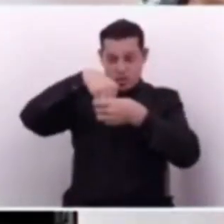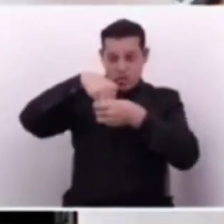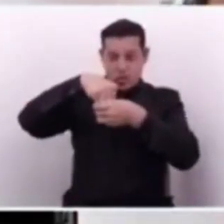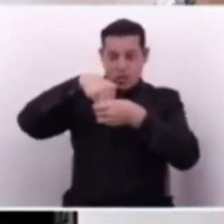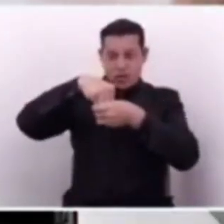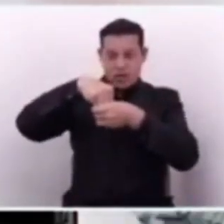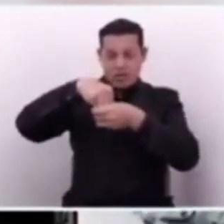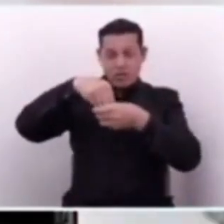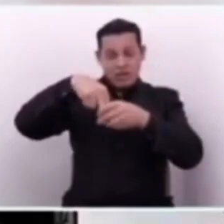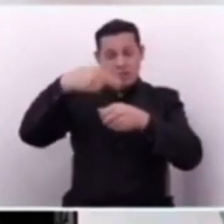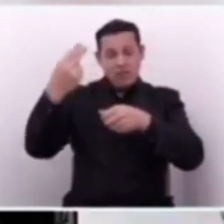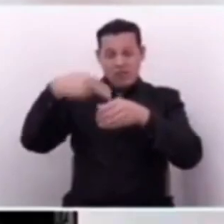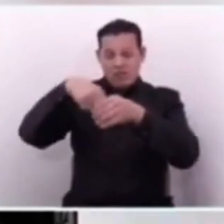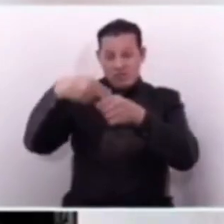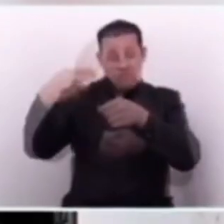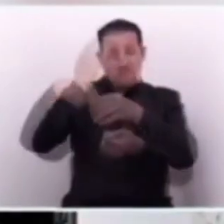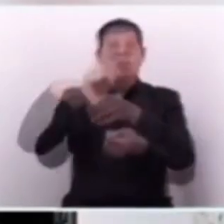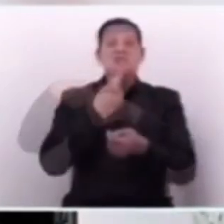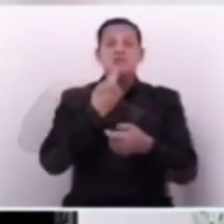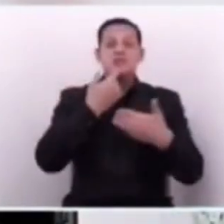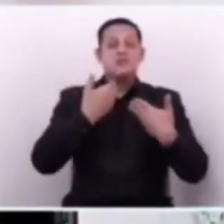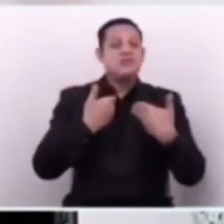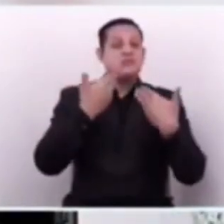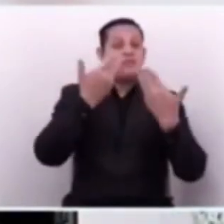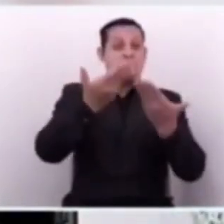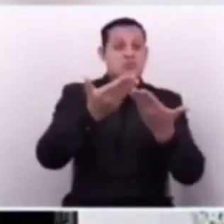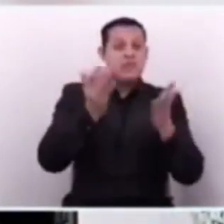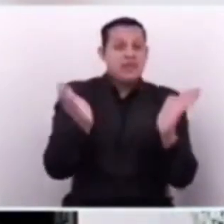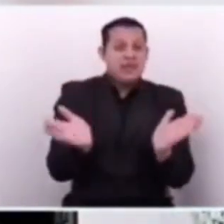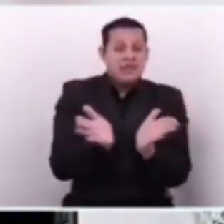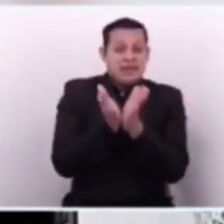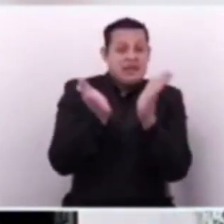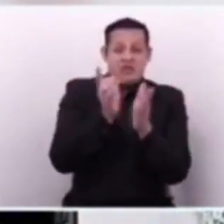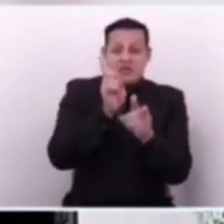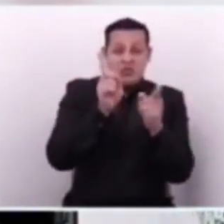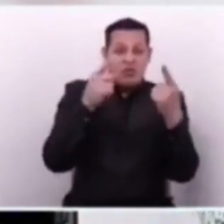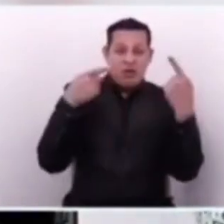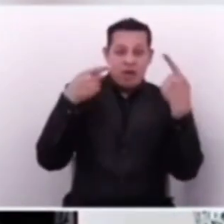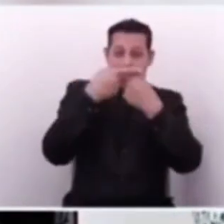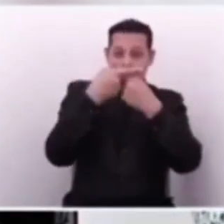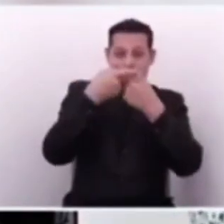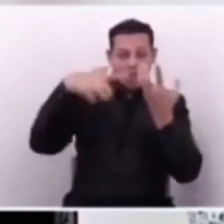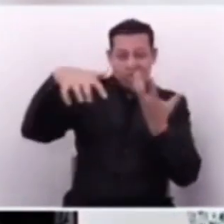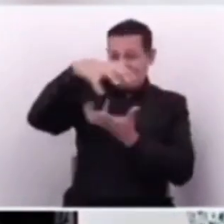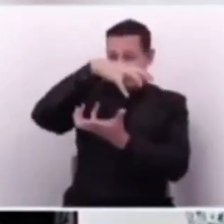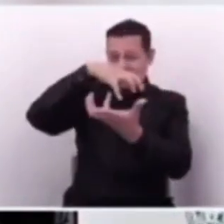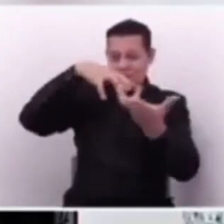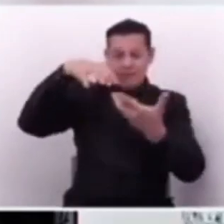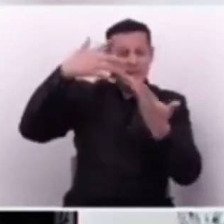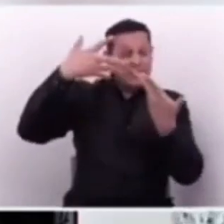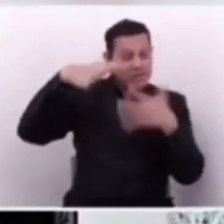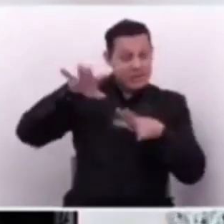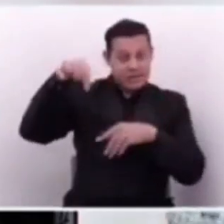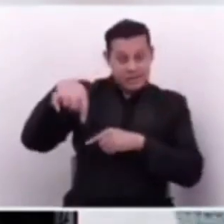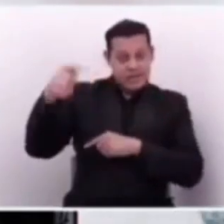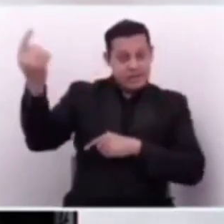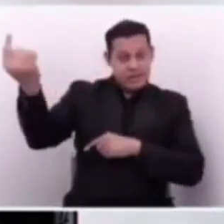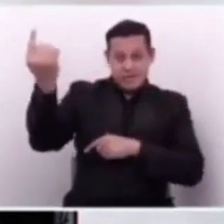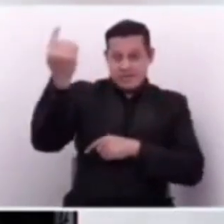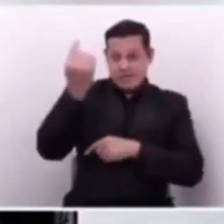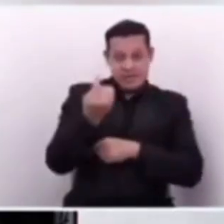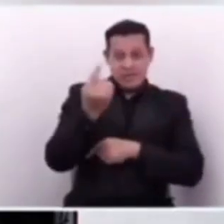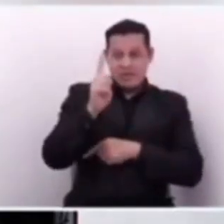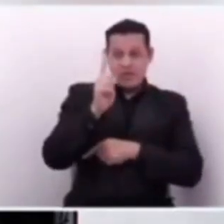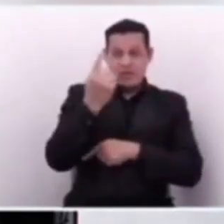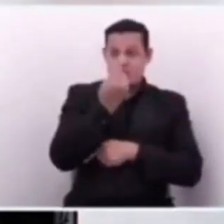gaveta y entonces usted lo va sacando. No funciona así. Entonces tratemos de no confundir y ya que están aquí, que no